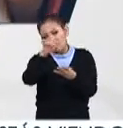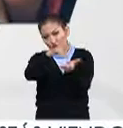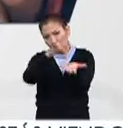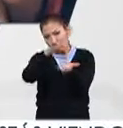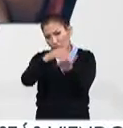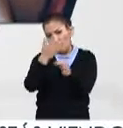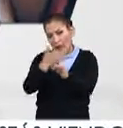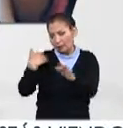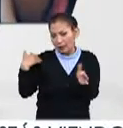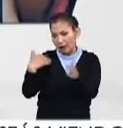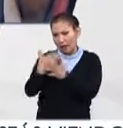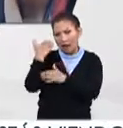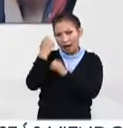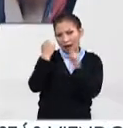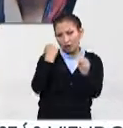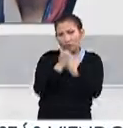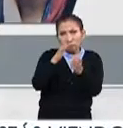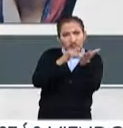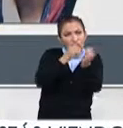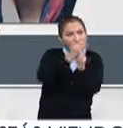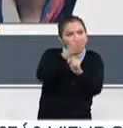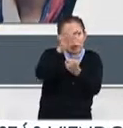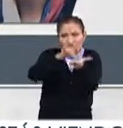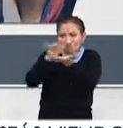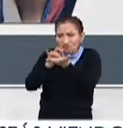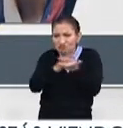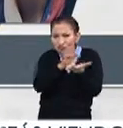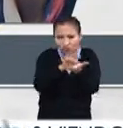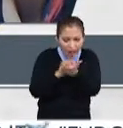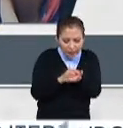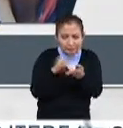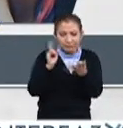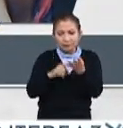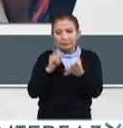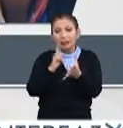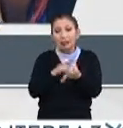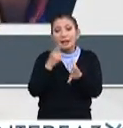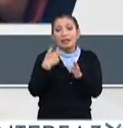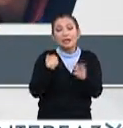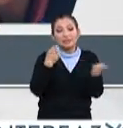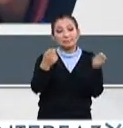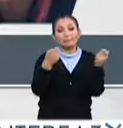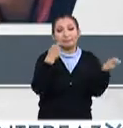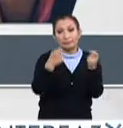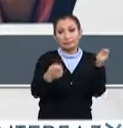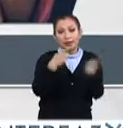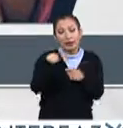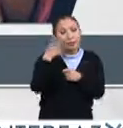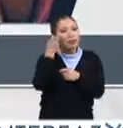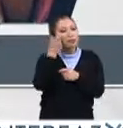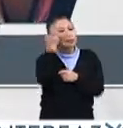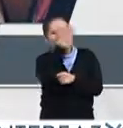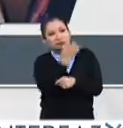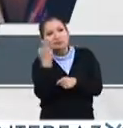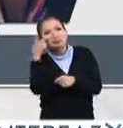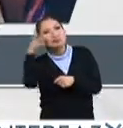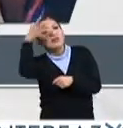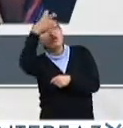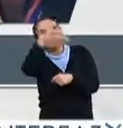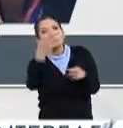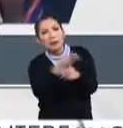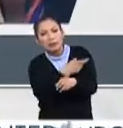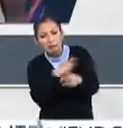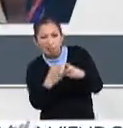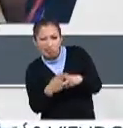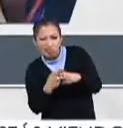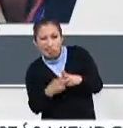muy de moda desde hace muchos años, y la información, y la modelación predictiva también. Entonces, estos